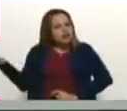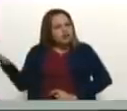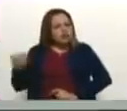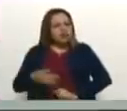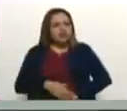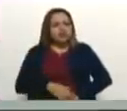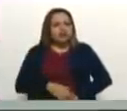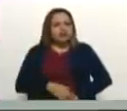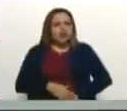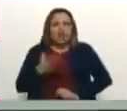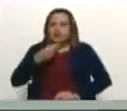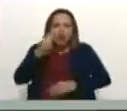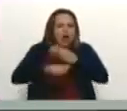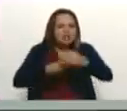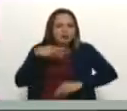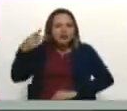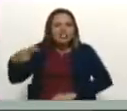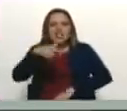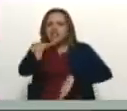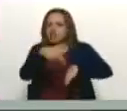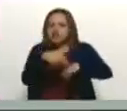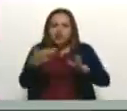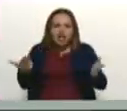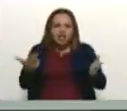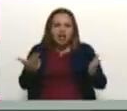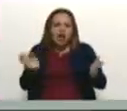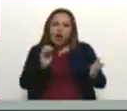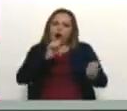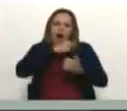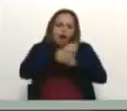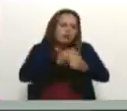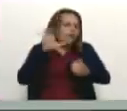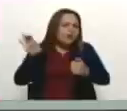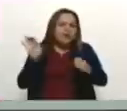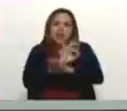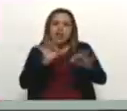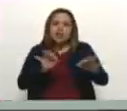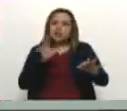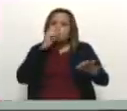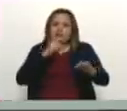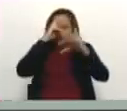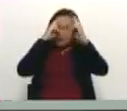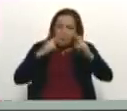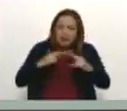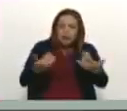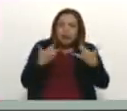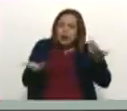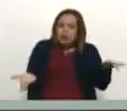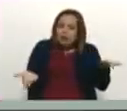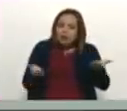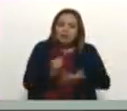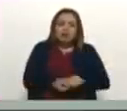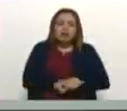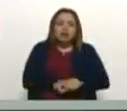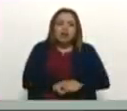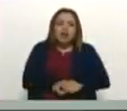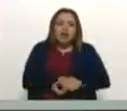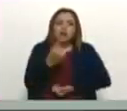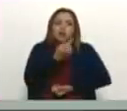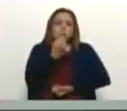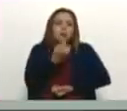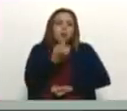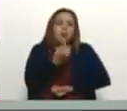Y no hacen política nacional o nacionalista. No se respetan a sí mismos, sino que ellos miran para el norte.